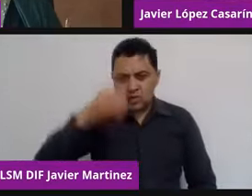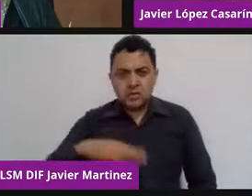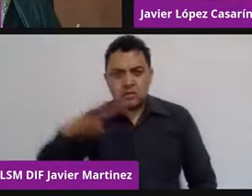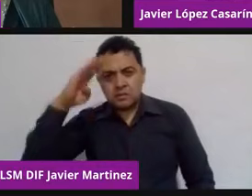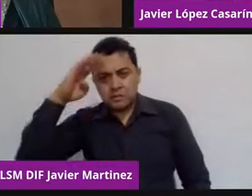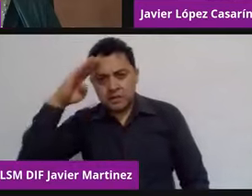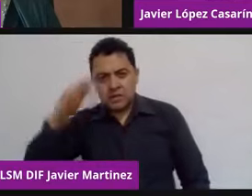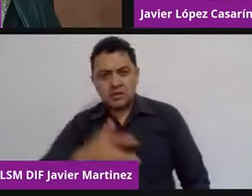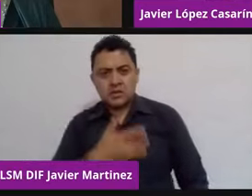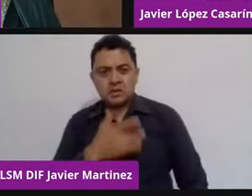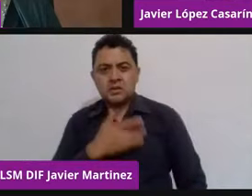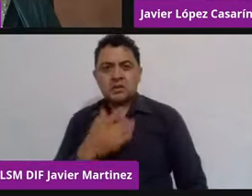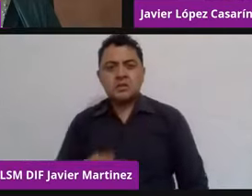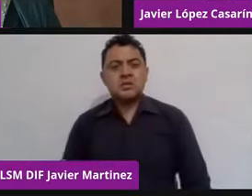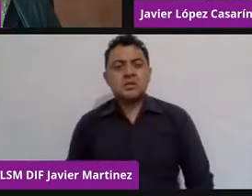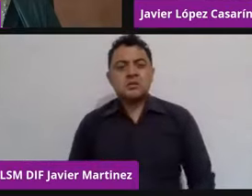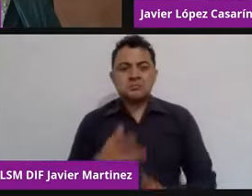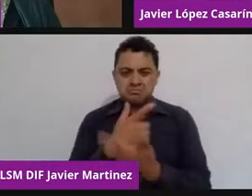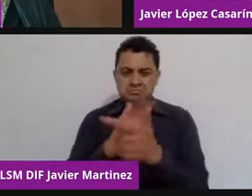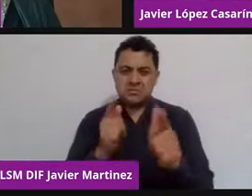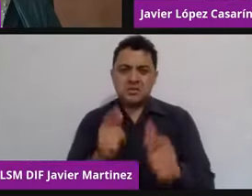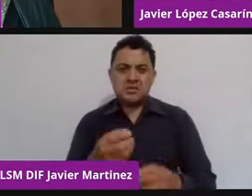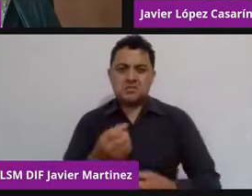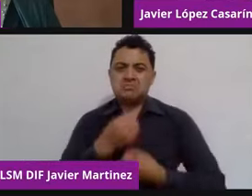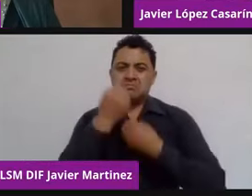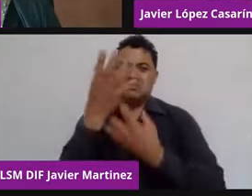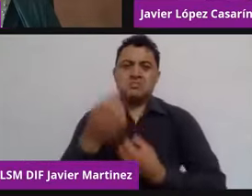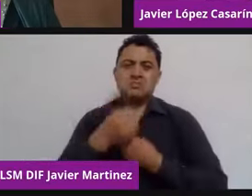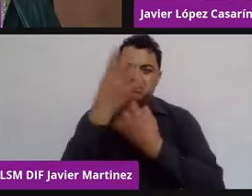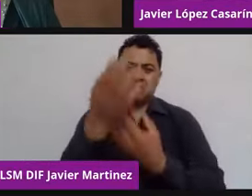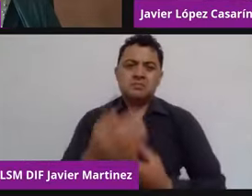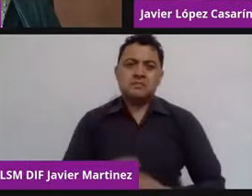entiende que tiene una expresión,